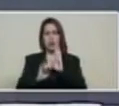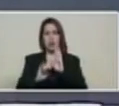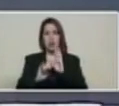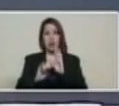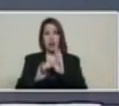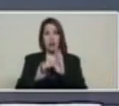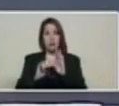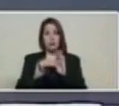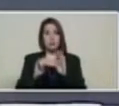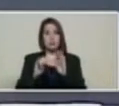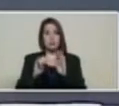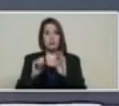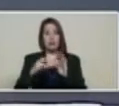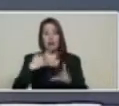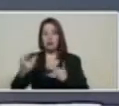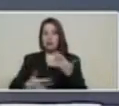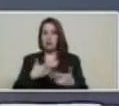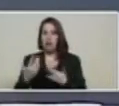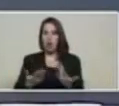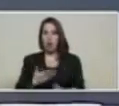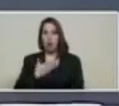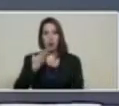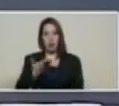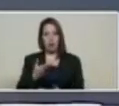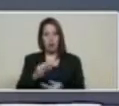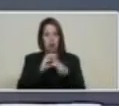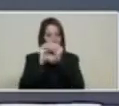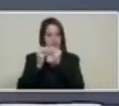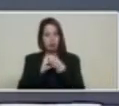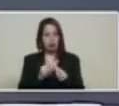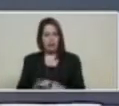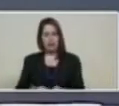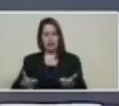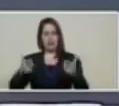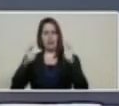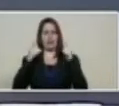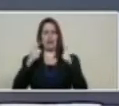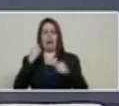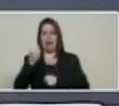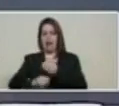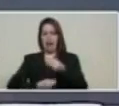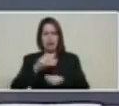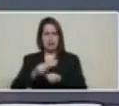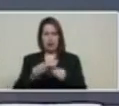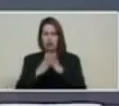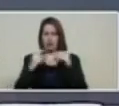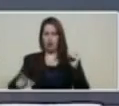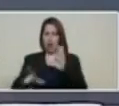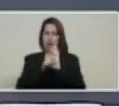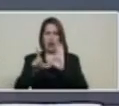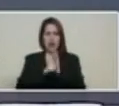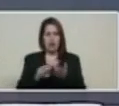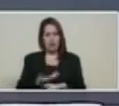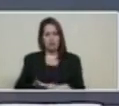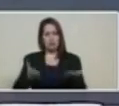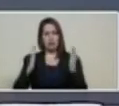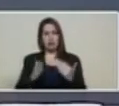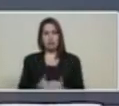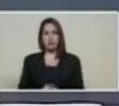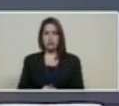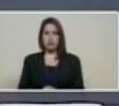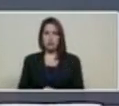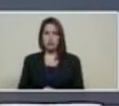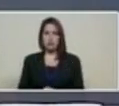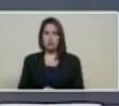podemos operar con la libertad de una Asamblea Nacional Constituyente y tener la posibilidad de